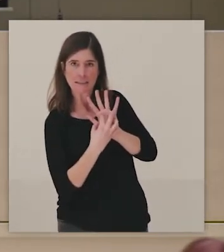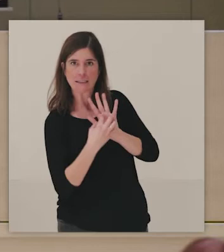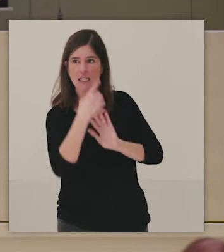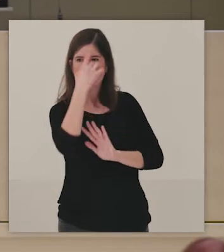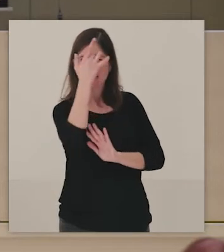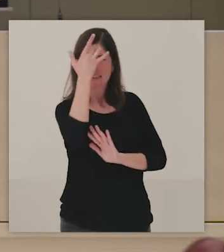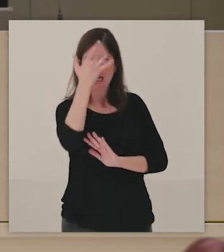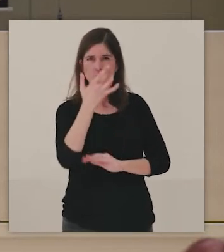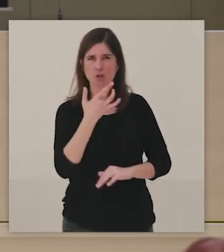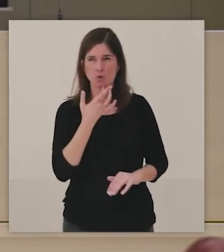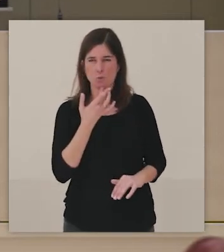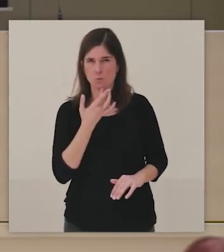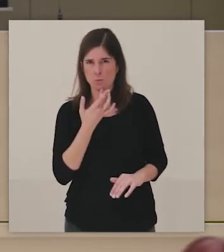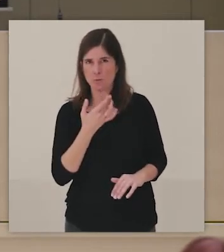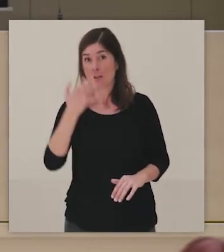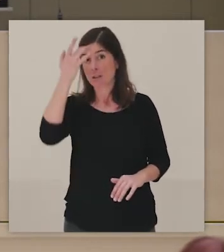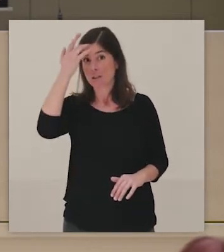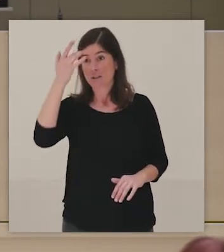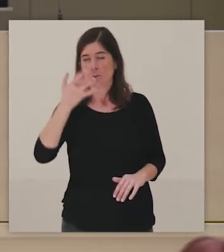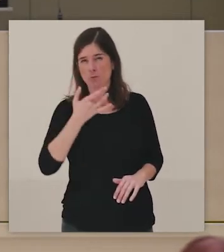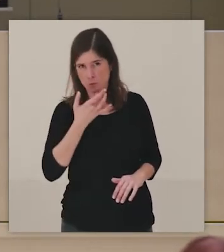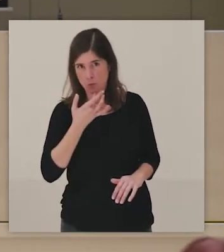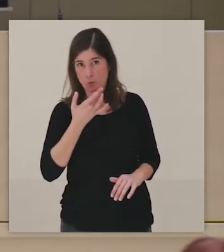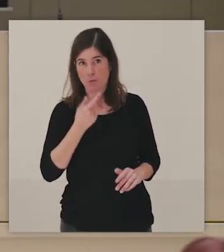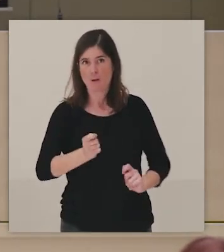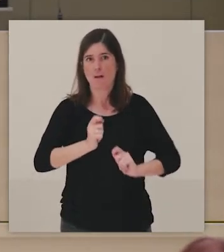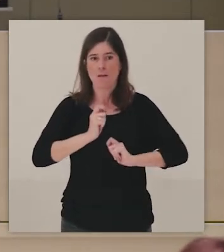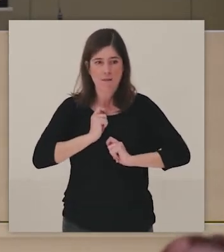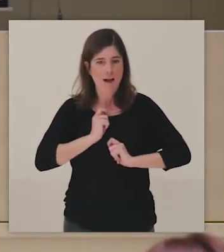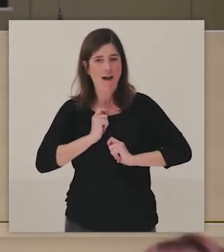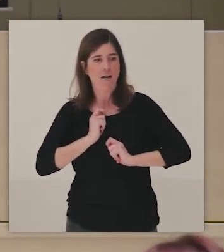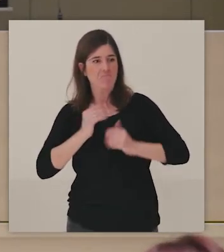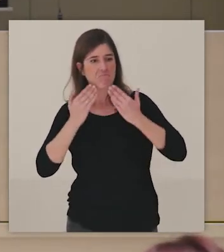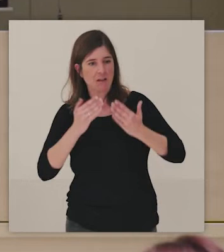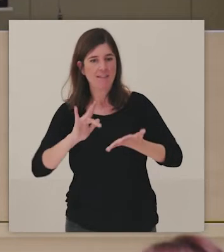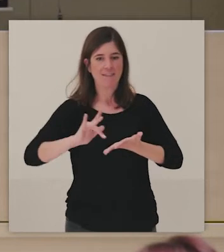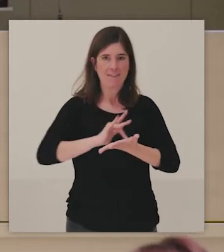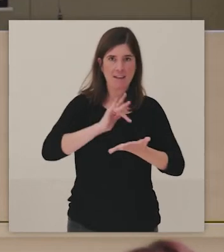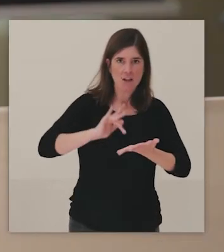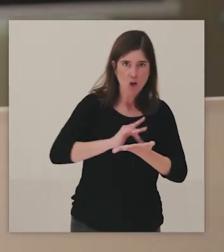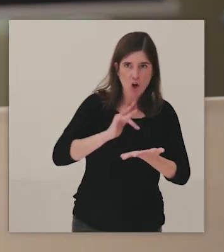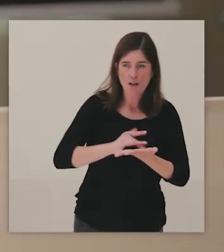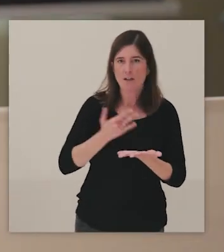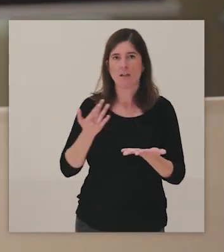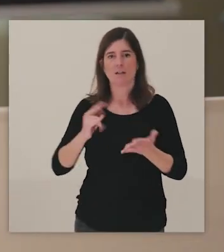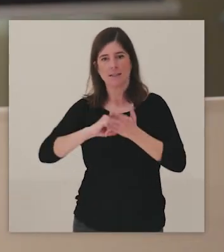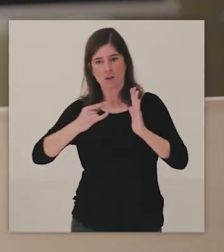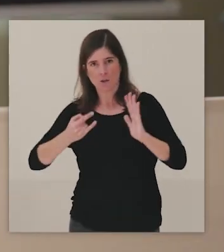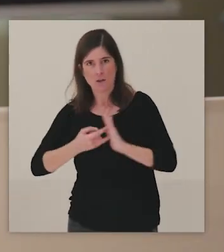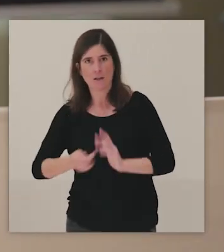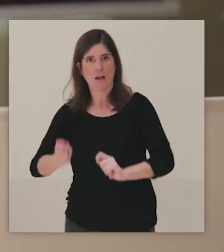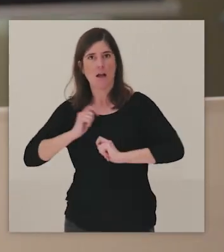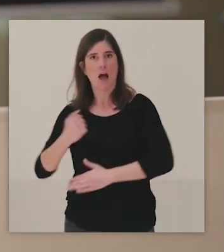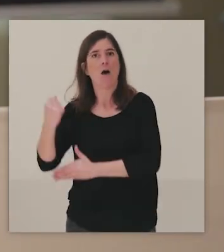Samsung. Samsung nos permite, por un lado, el uso de la tecnología, tener tablet y poder hacer todo este